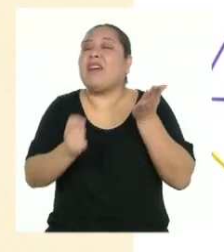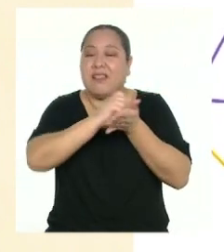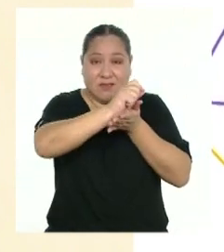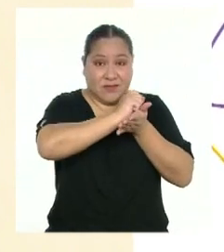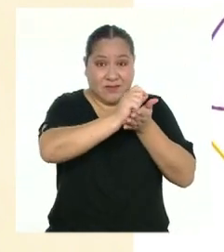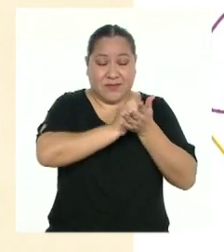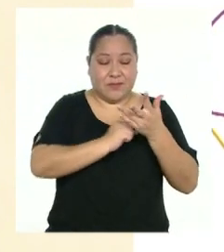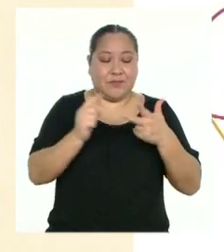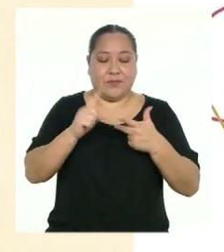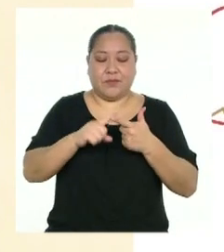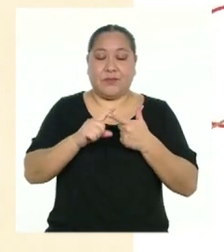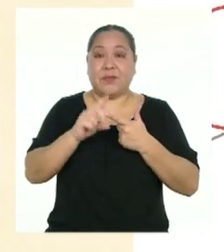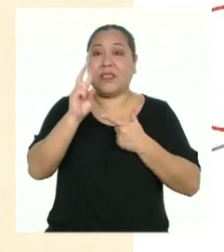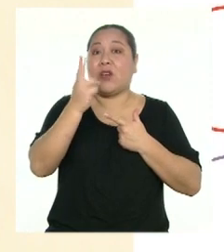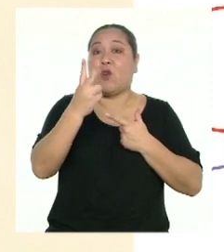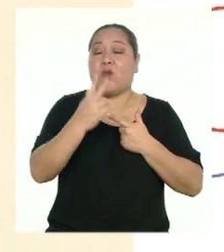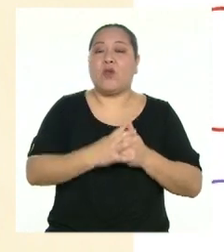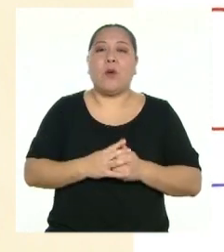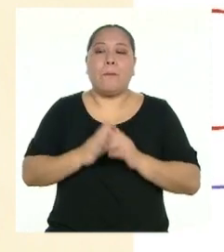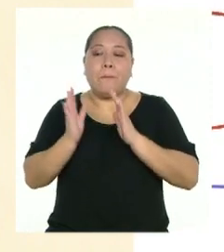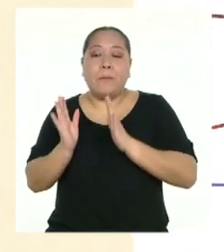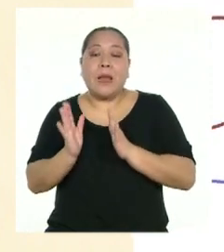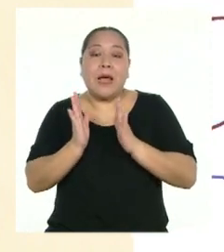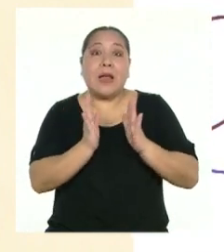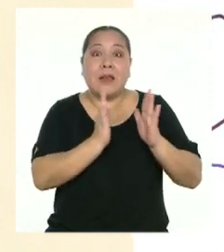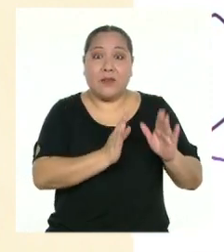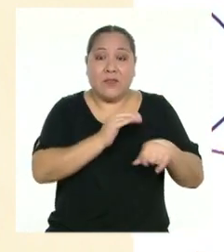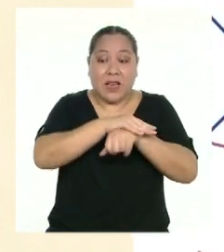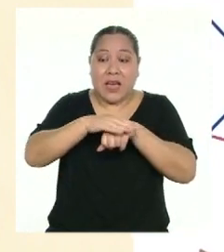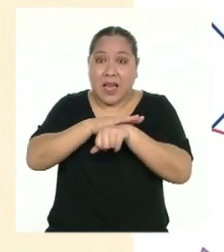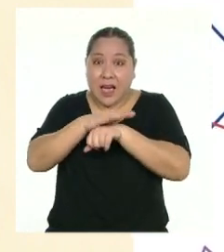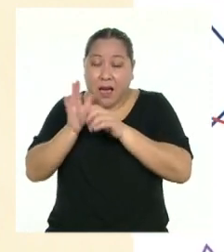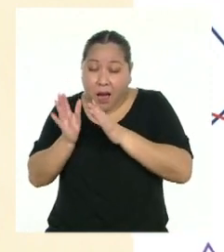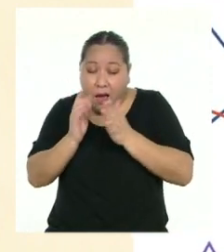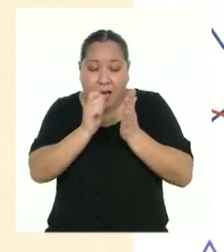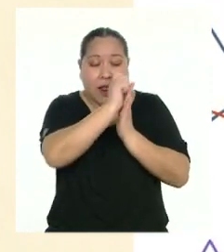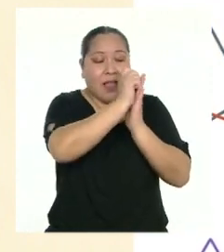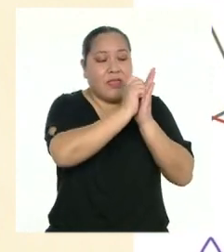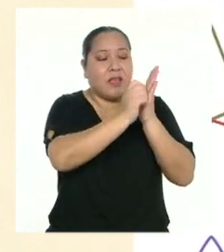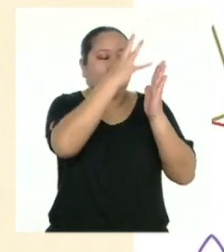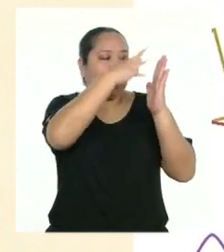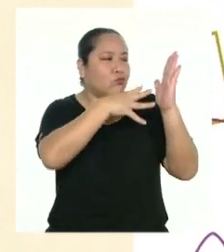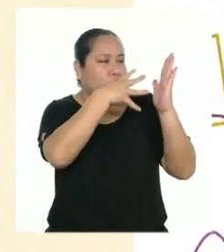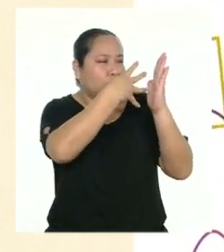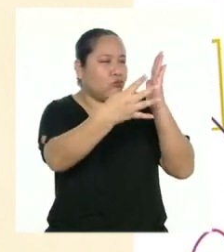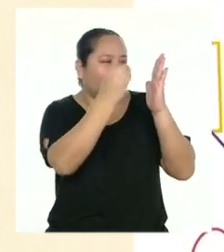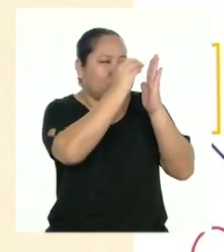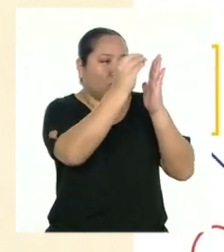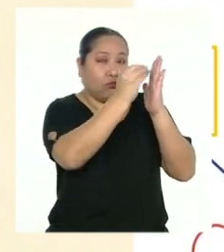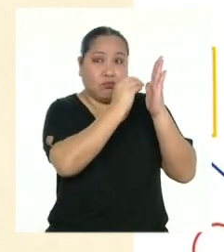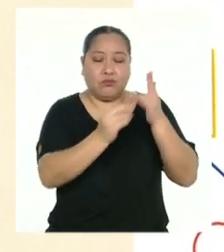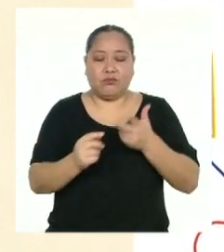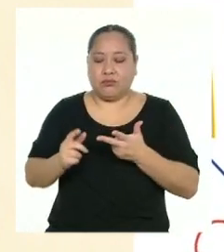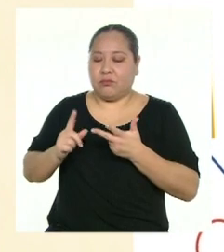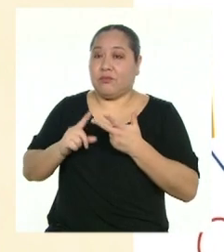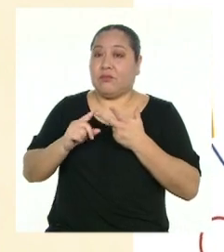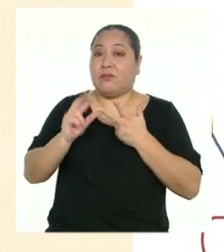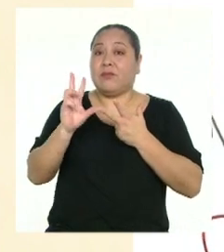2. Planificar nuestro texto a través de un esquema de planificación. 3.